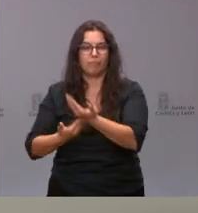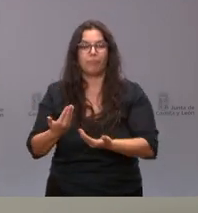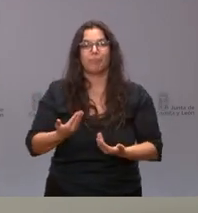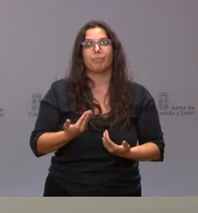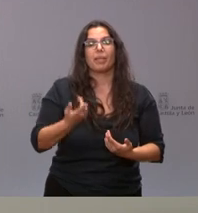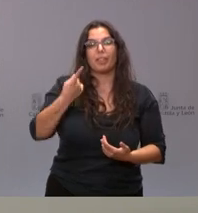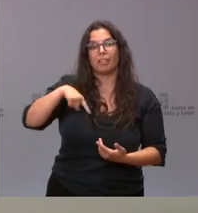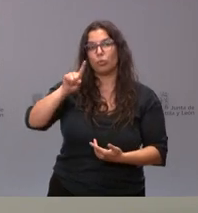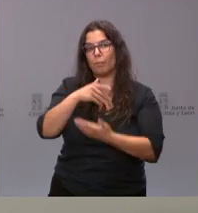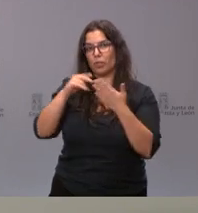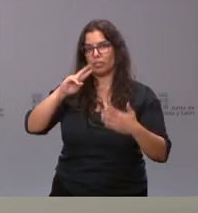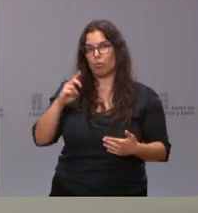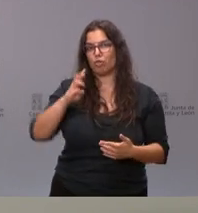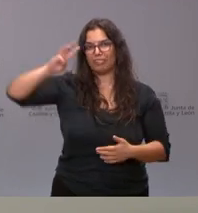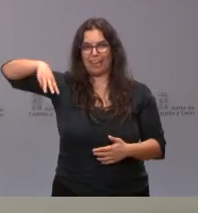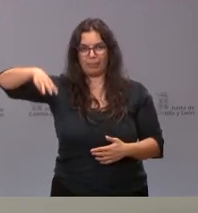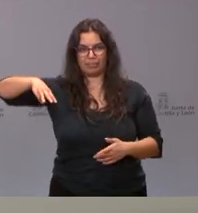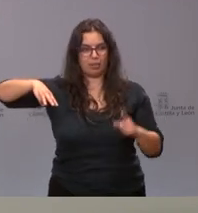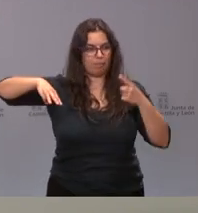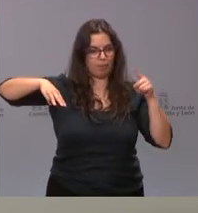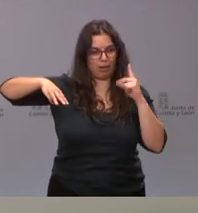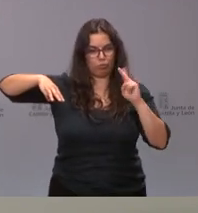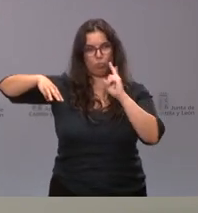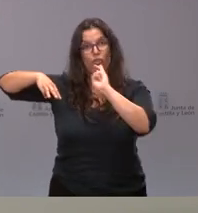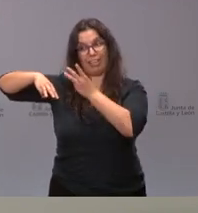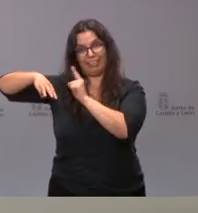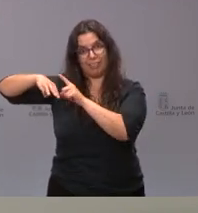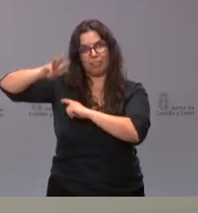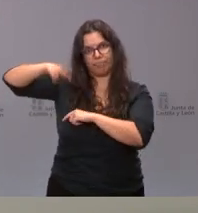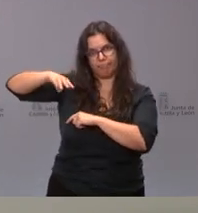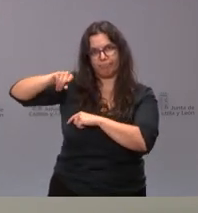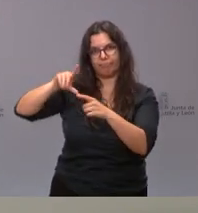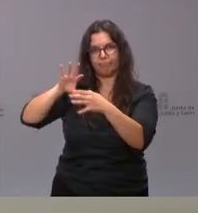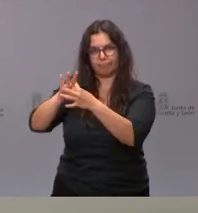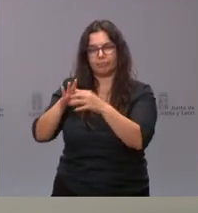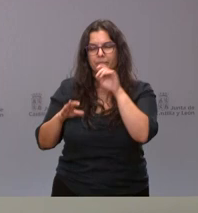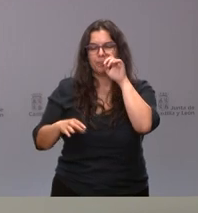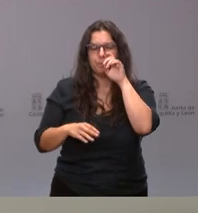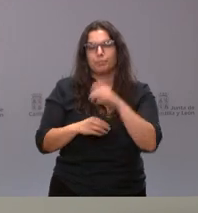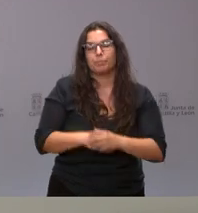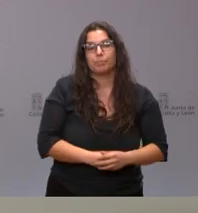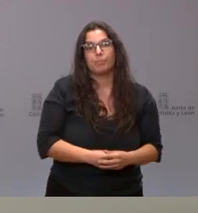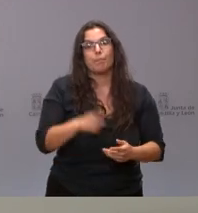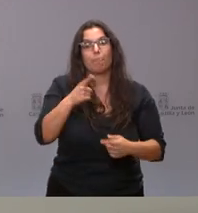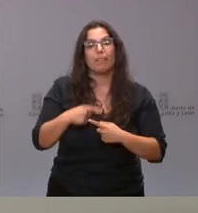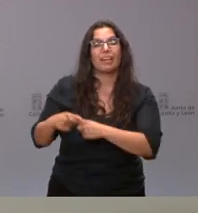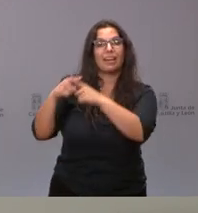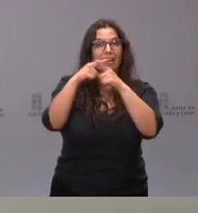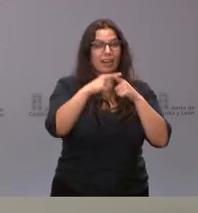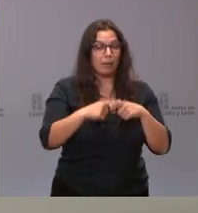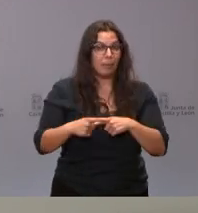101 millones de euros, con lo cual refleja claramente el volumen de lo que estamos hablando. Tienen ustedes la distribución